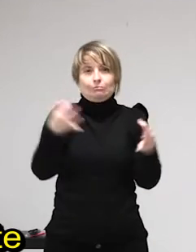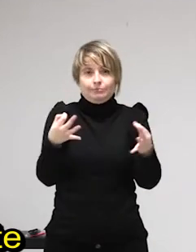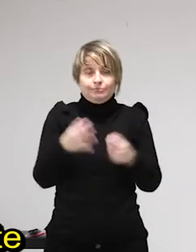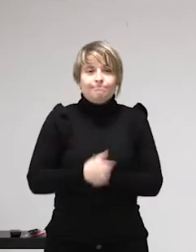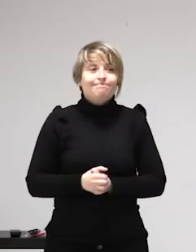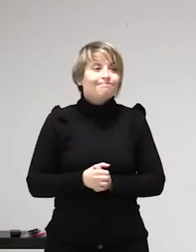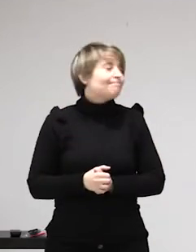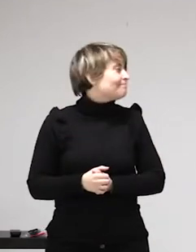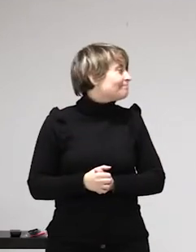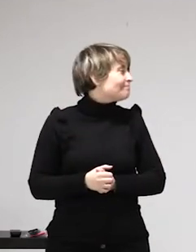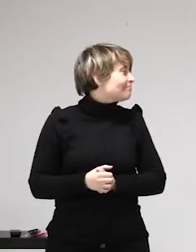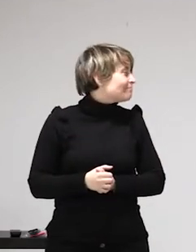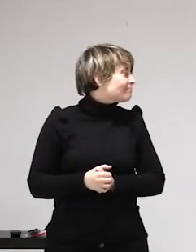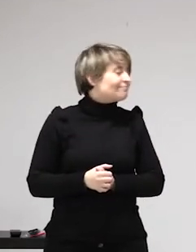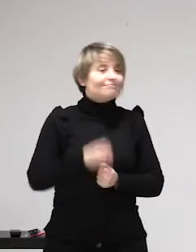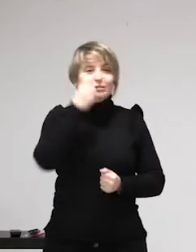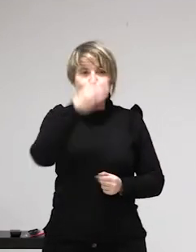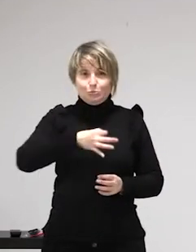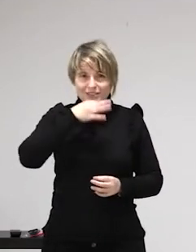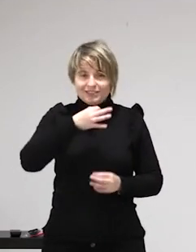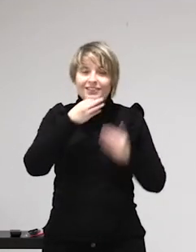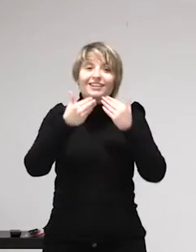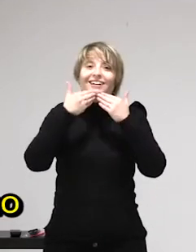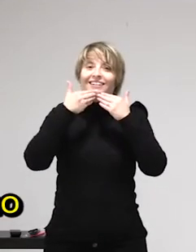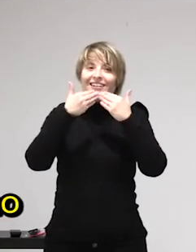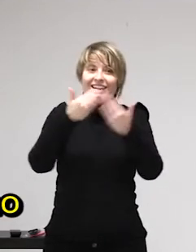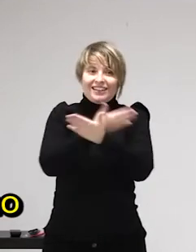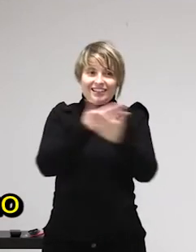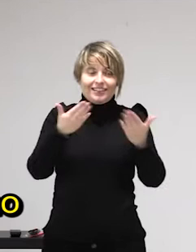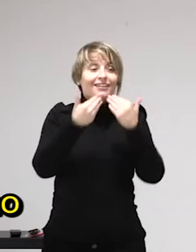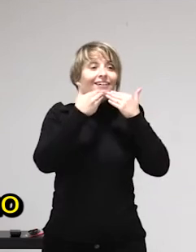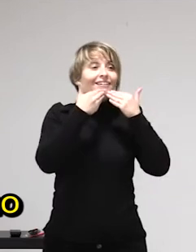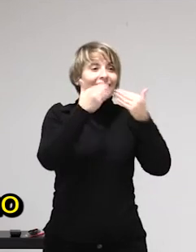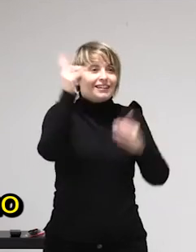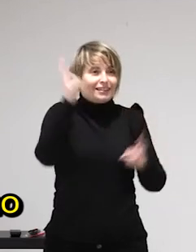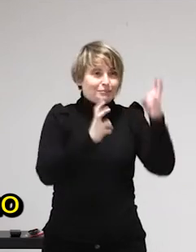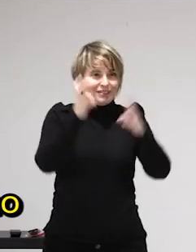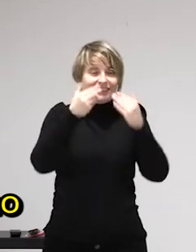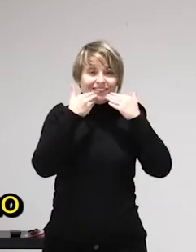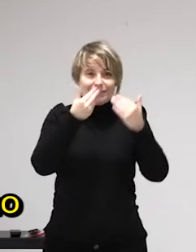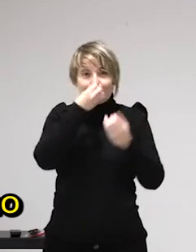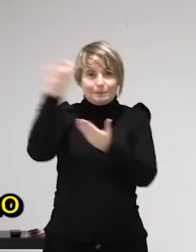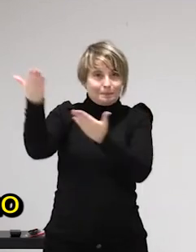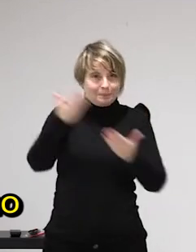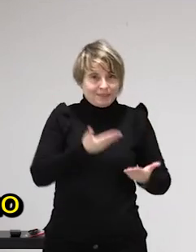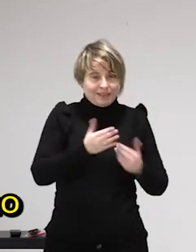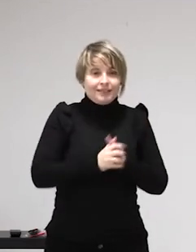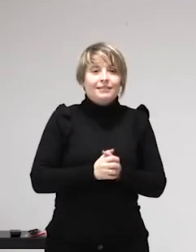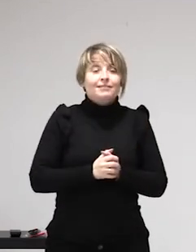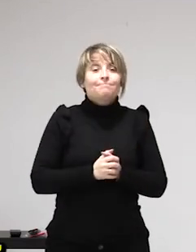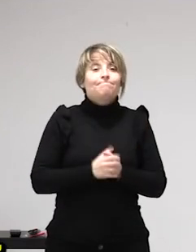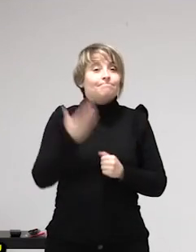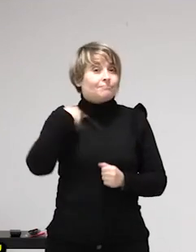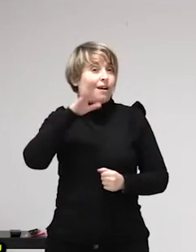debate que se ha abierto además sobre este asunto tras el anuncio por parte del Gobierno de una posible abolición.